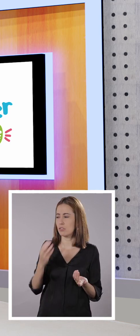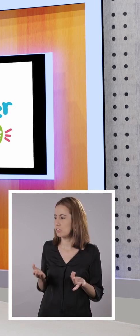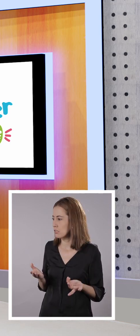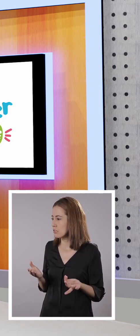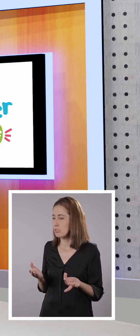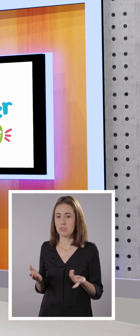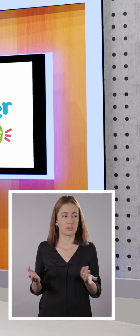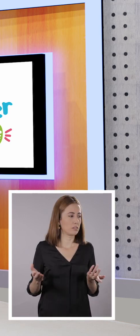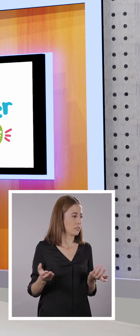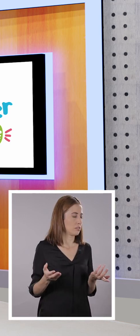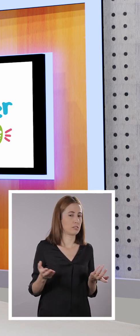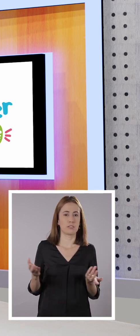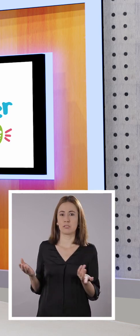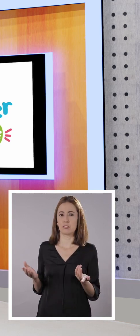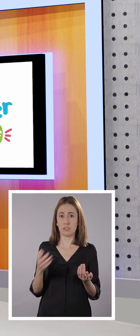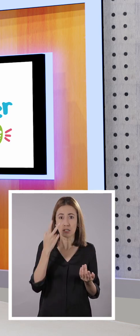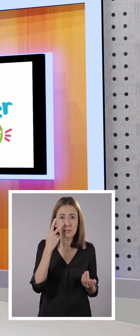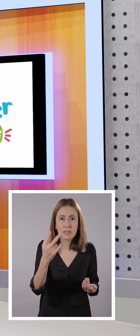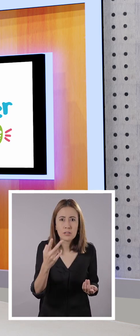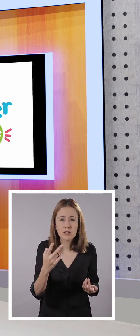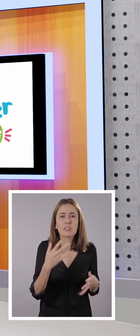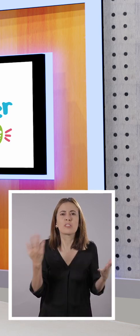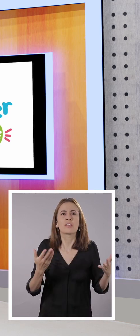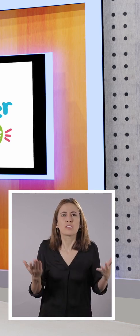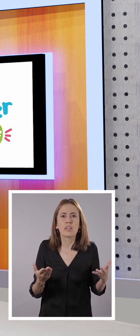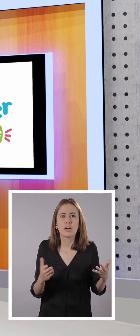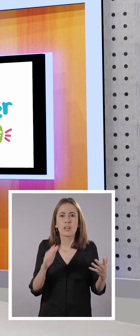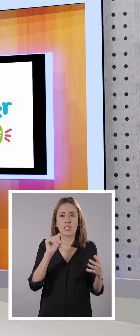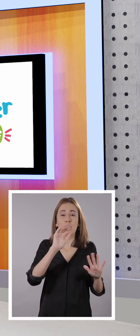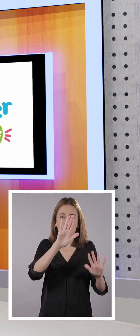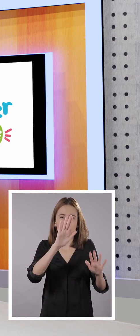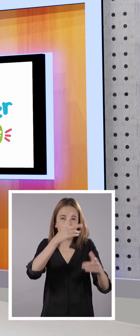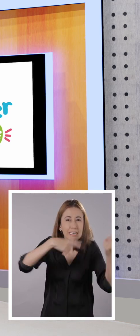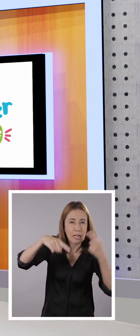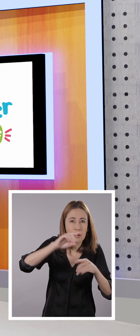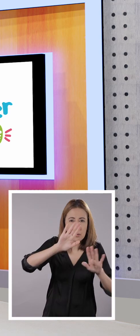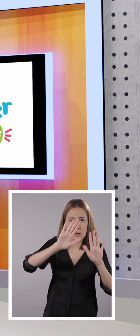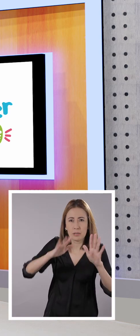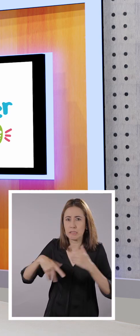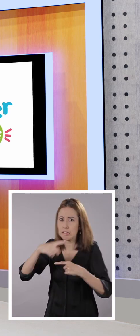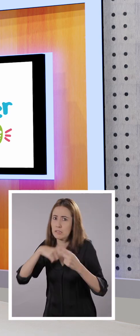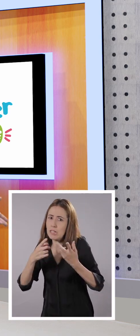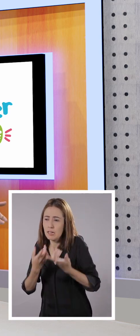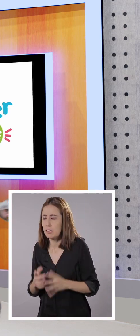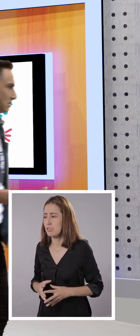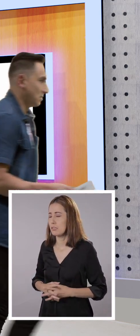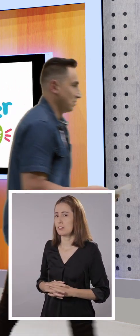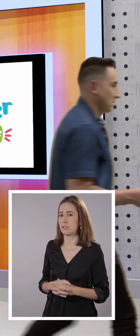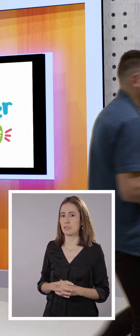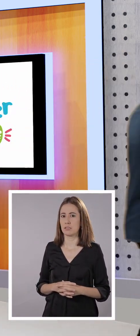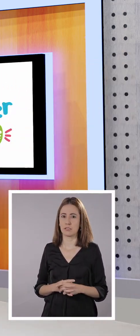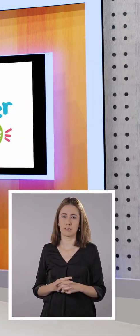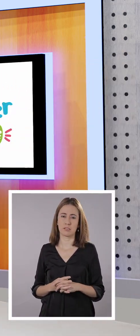Anto. ¿La vieron? Ay, voy por ella, ya tenemos que empezar.